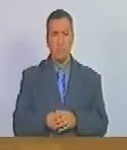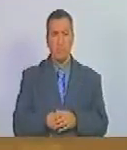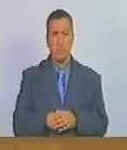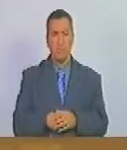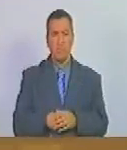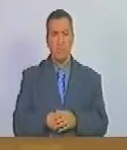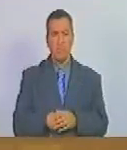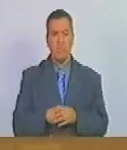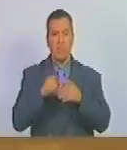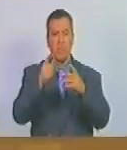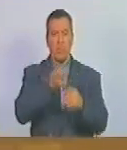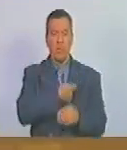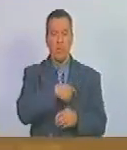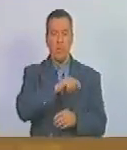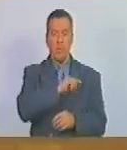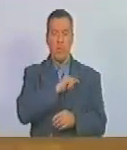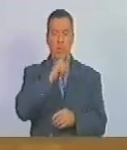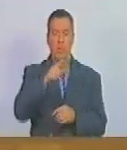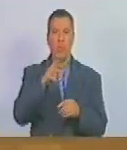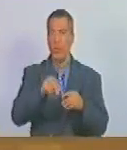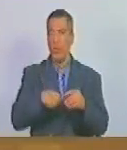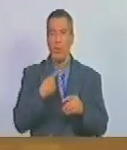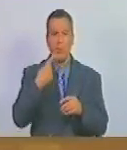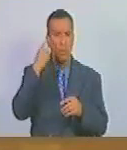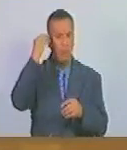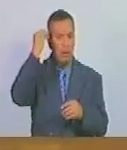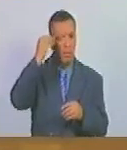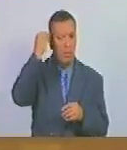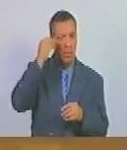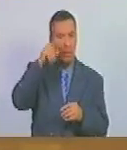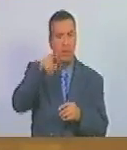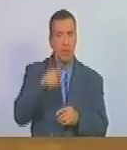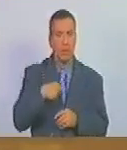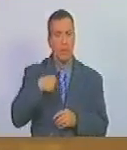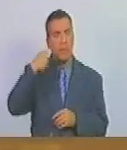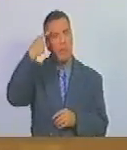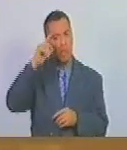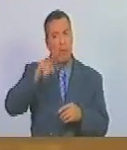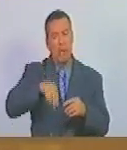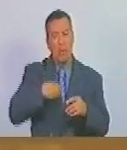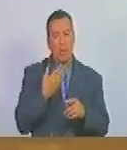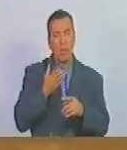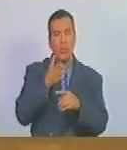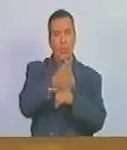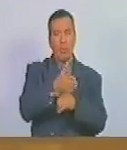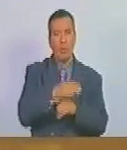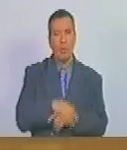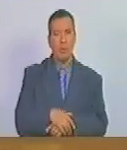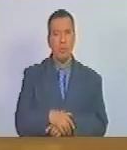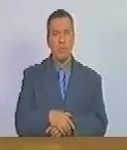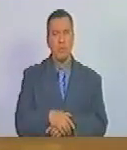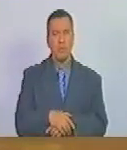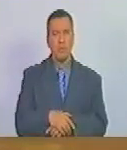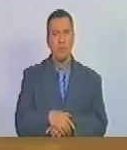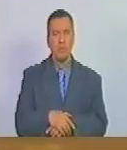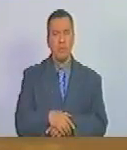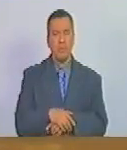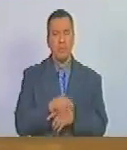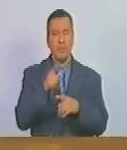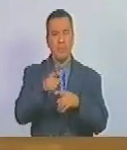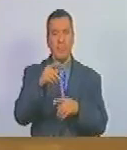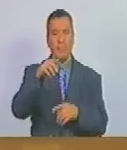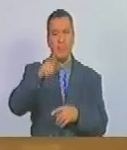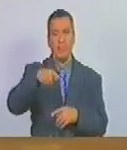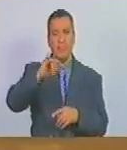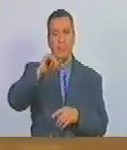que los españoles no iban a sospechar, no iban a creer que él iba a irse por el páramo de